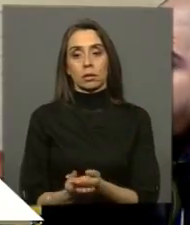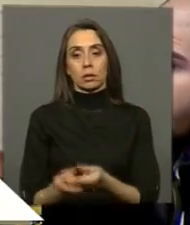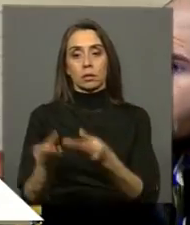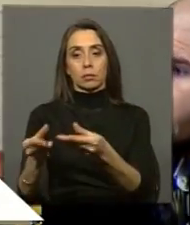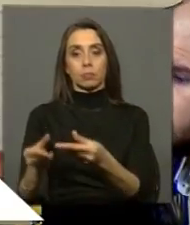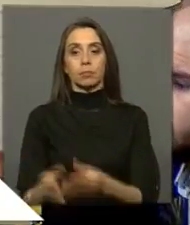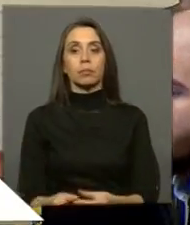muy bien.